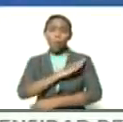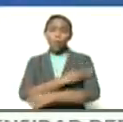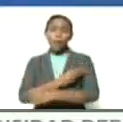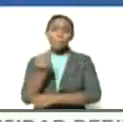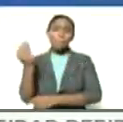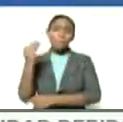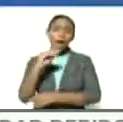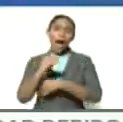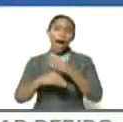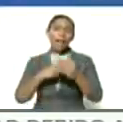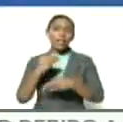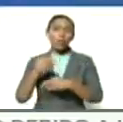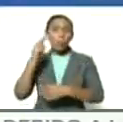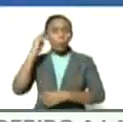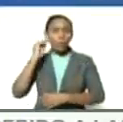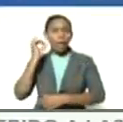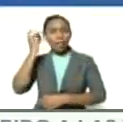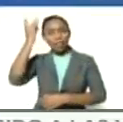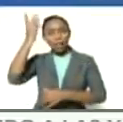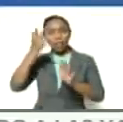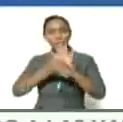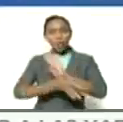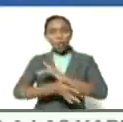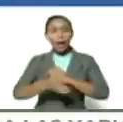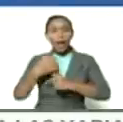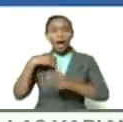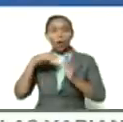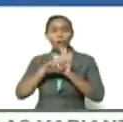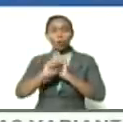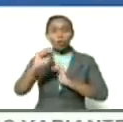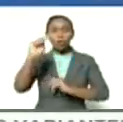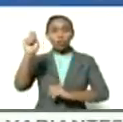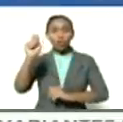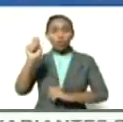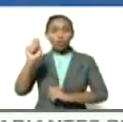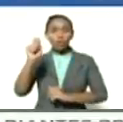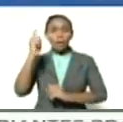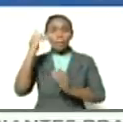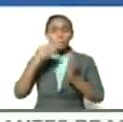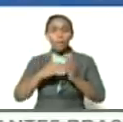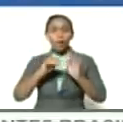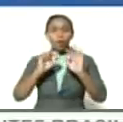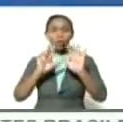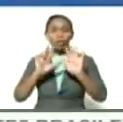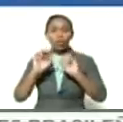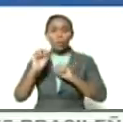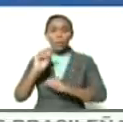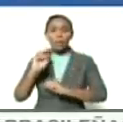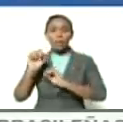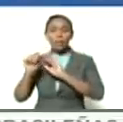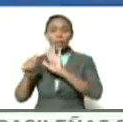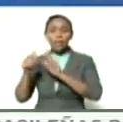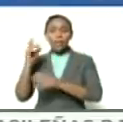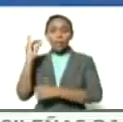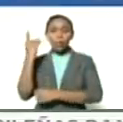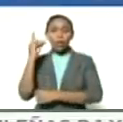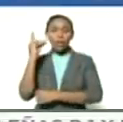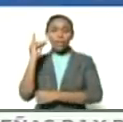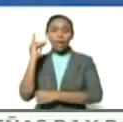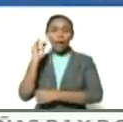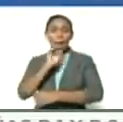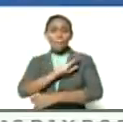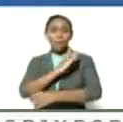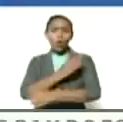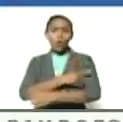creados por Bolívar en la constitución de 1826 de Bolivia el